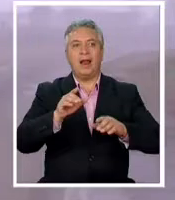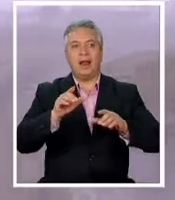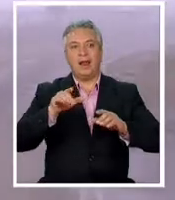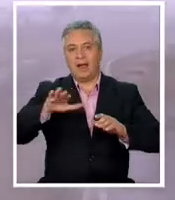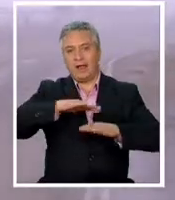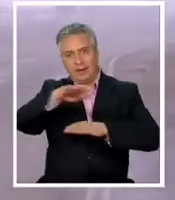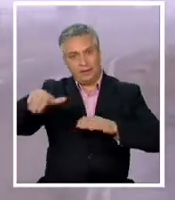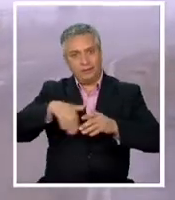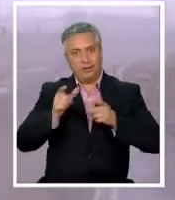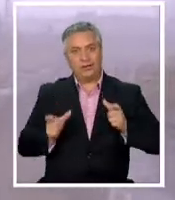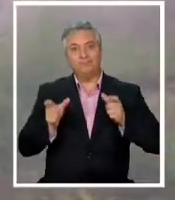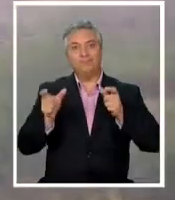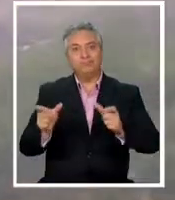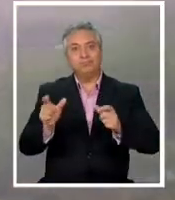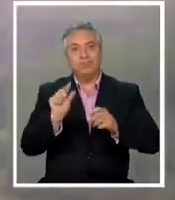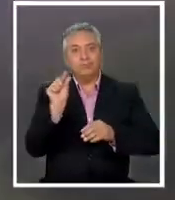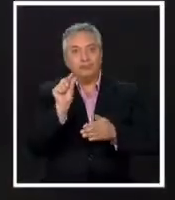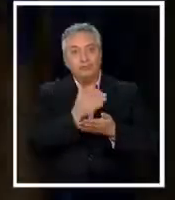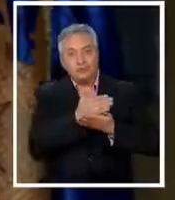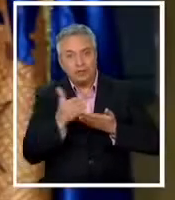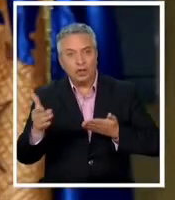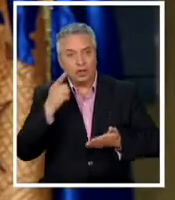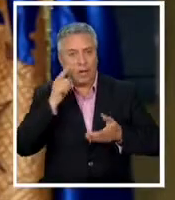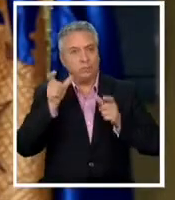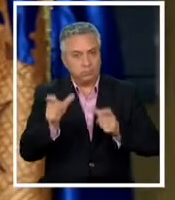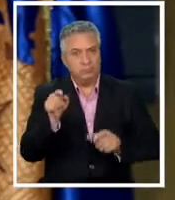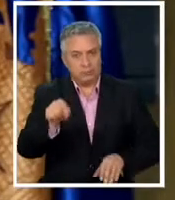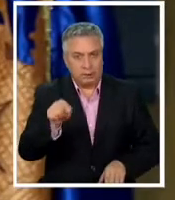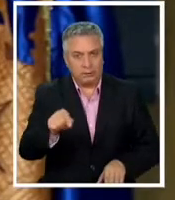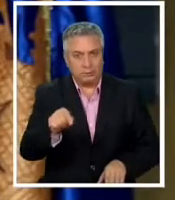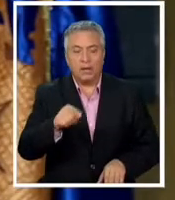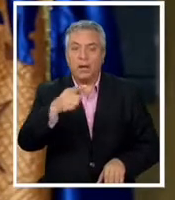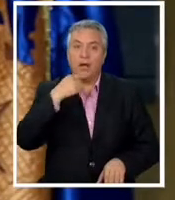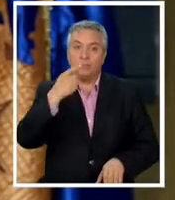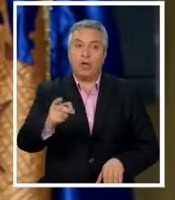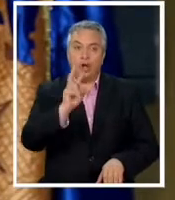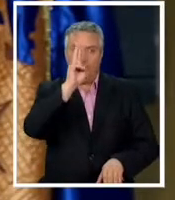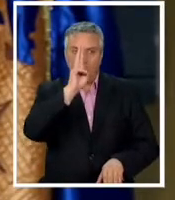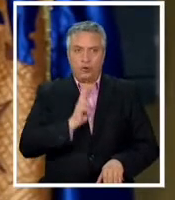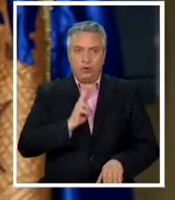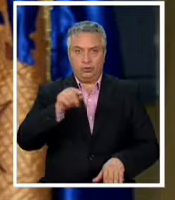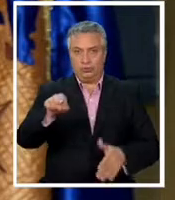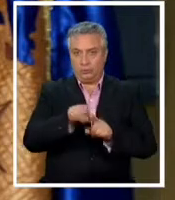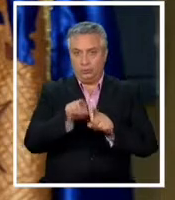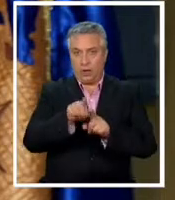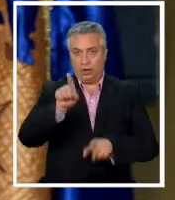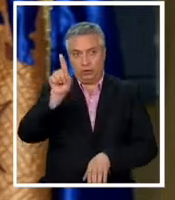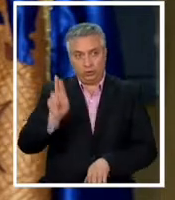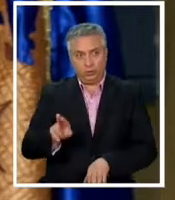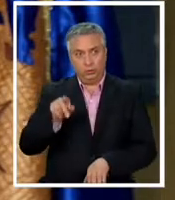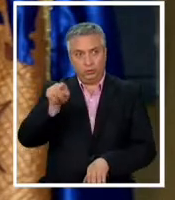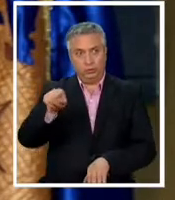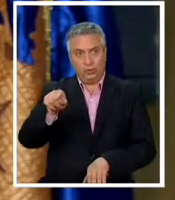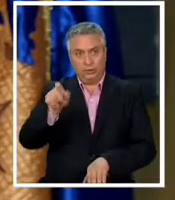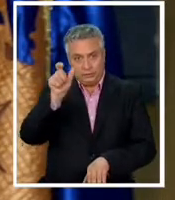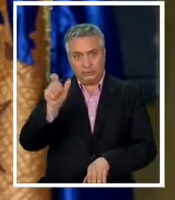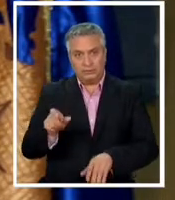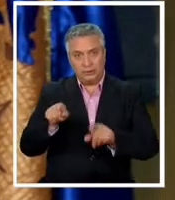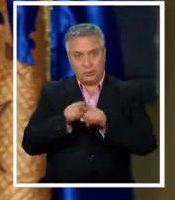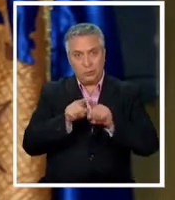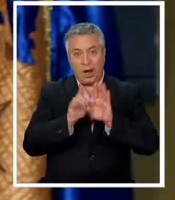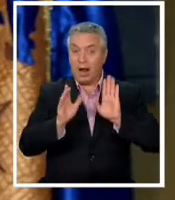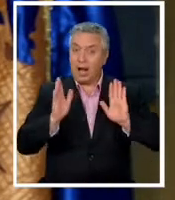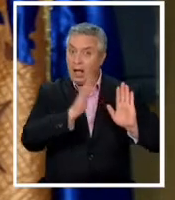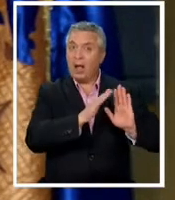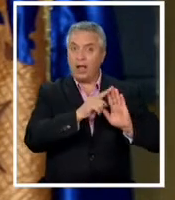Bío Bío. Entendemos que el rol que ellos desempeñan, particularmente en el sur, en el contexto del estado de excepción constitucional,